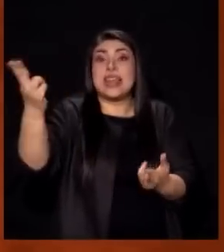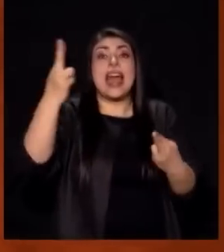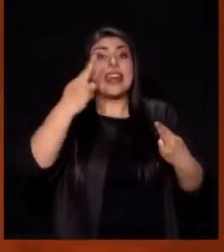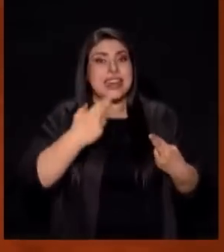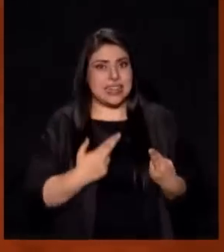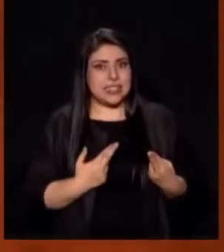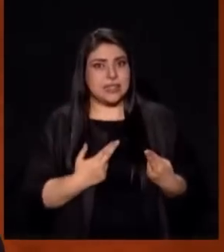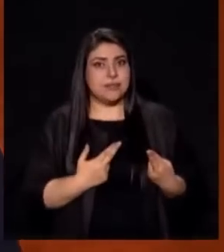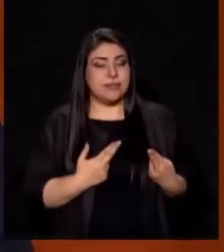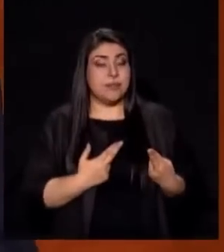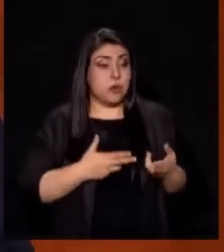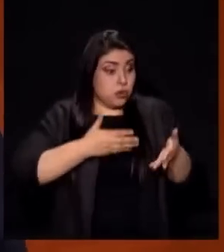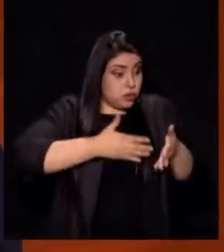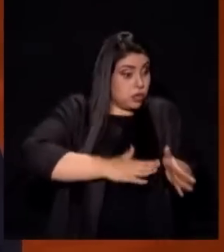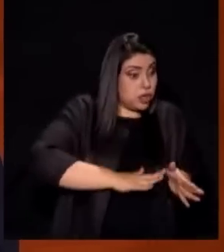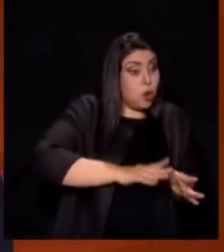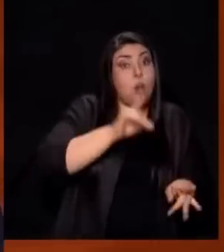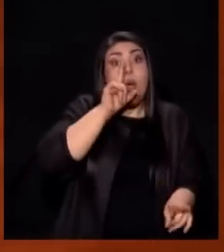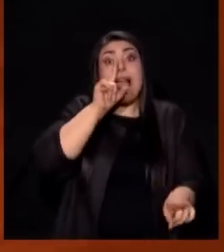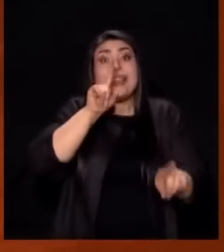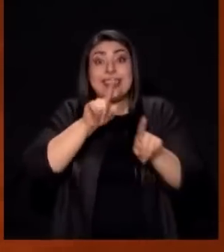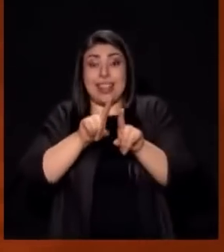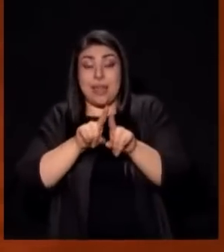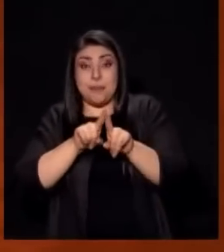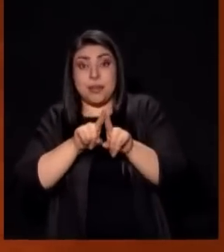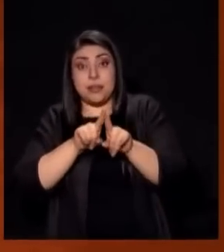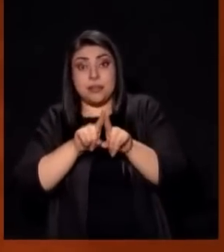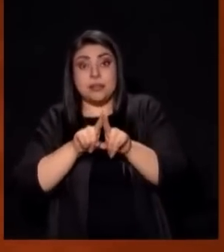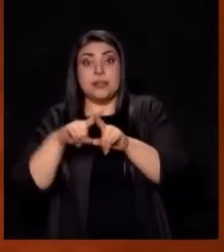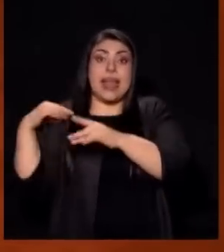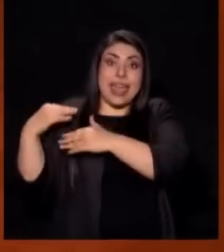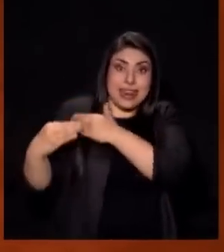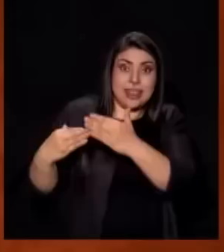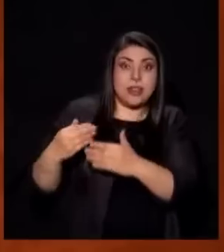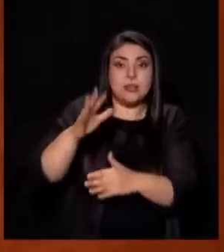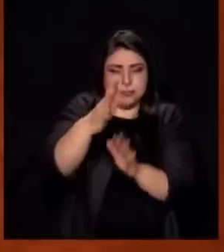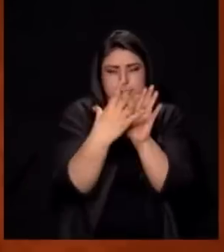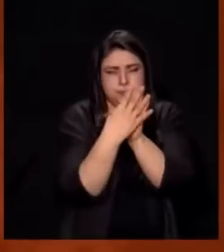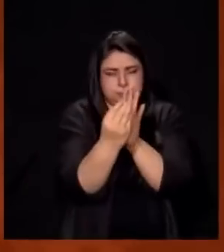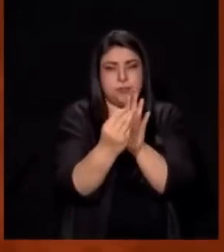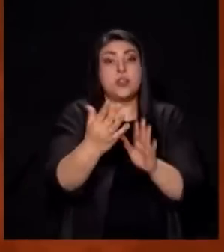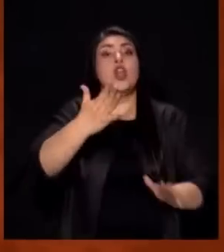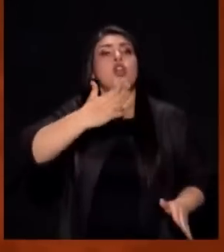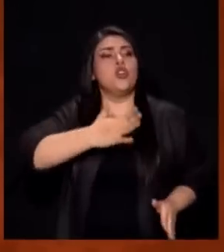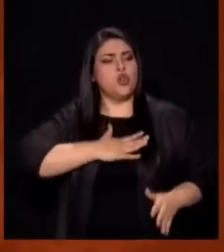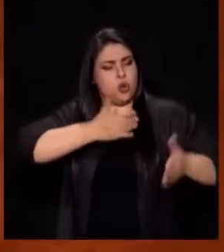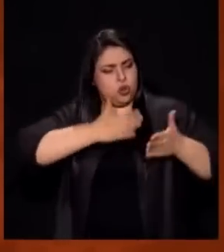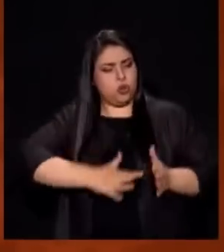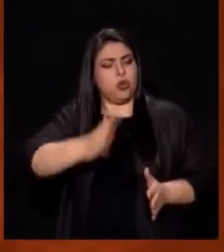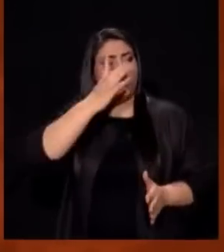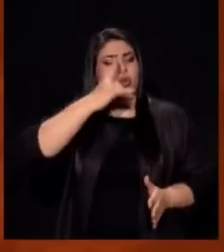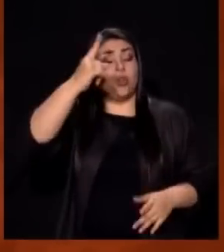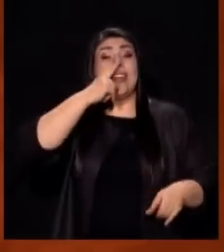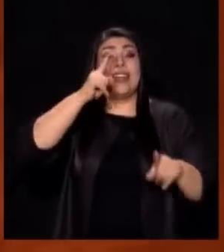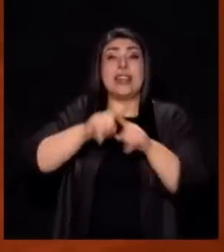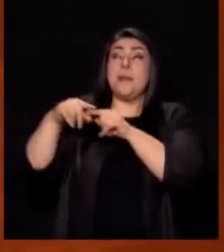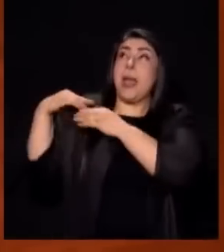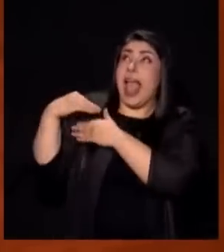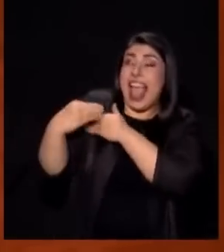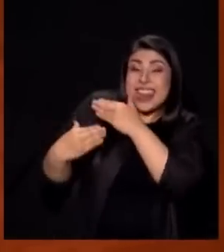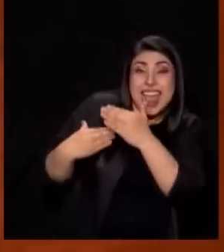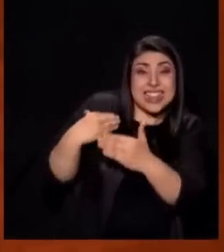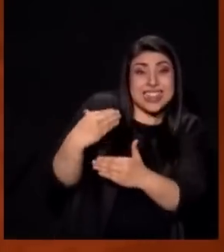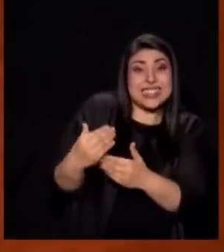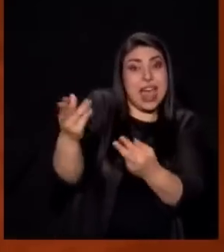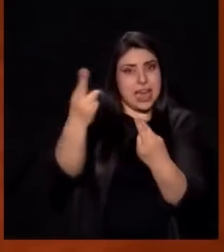Ahora di conmigo soy hijo Y también Heredero Luego dice heredero